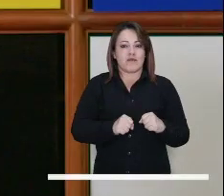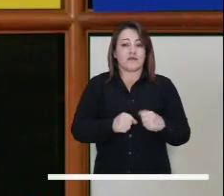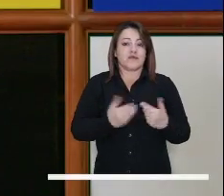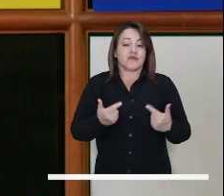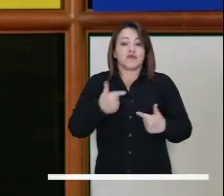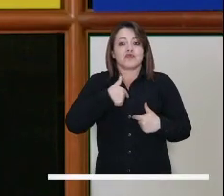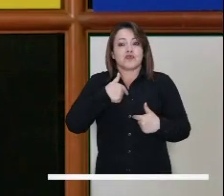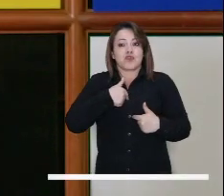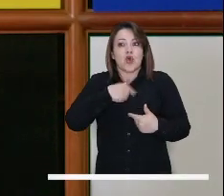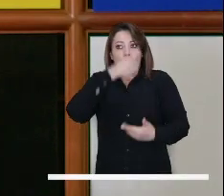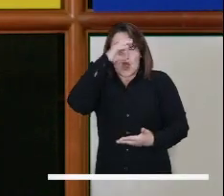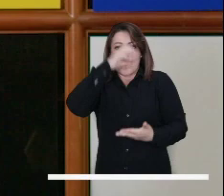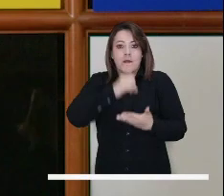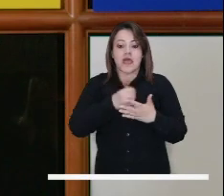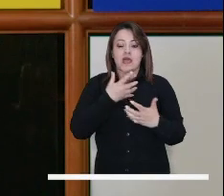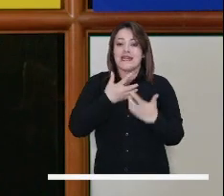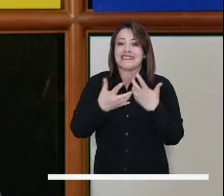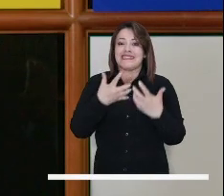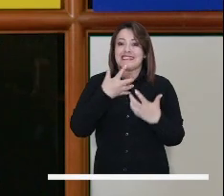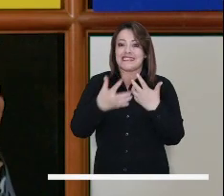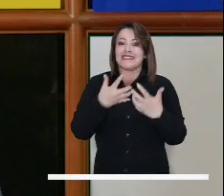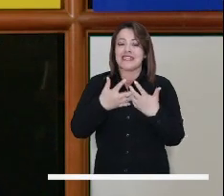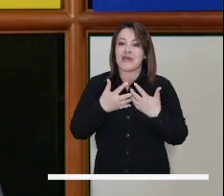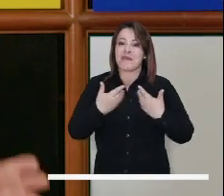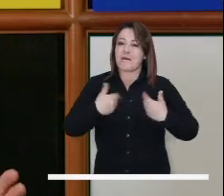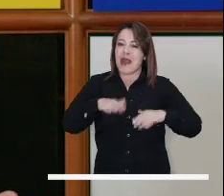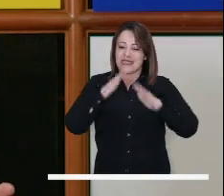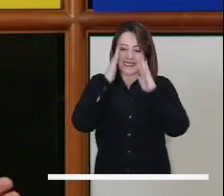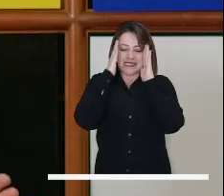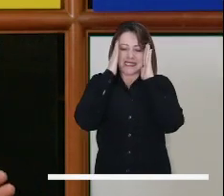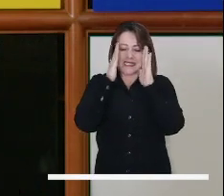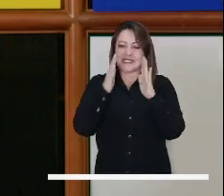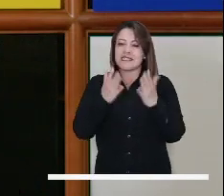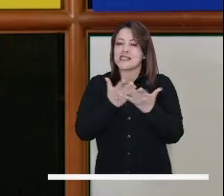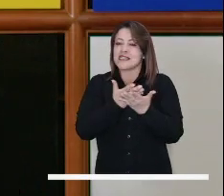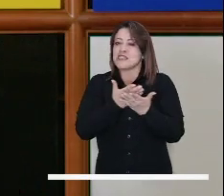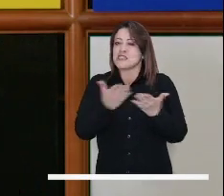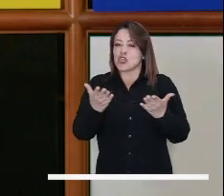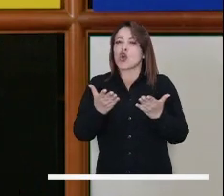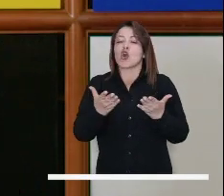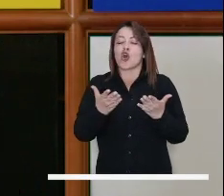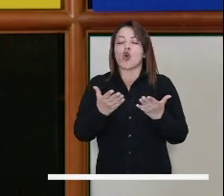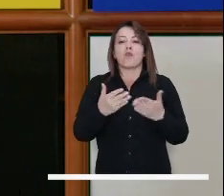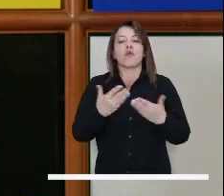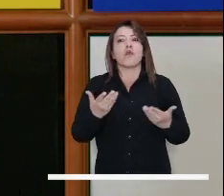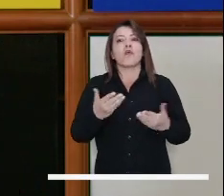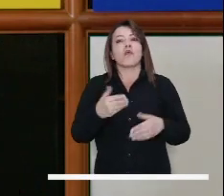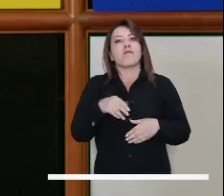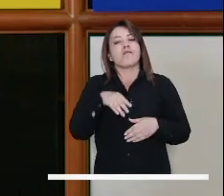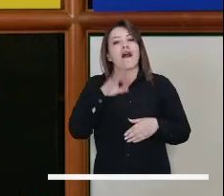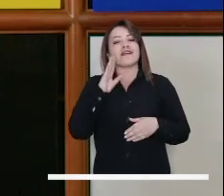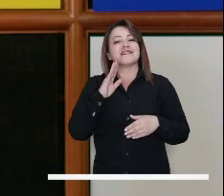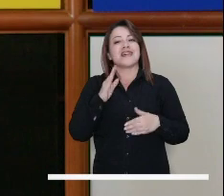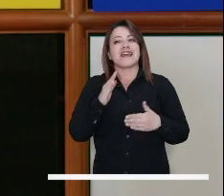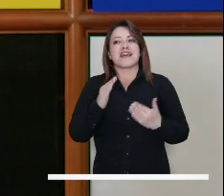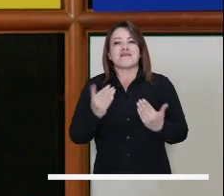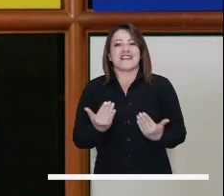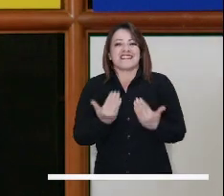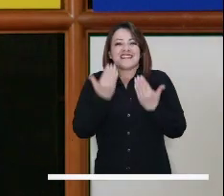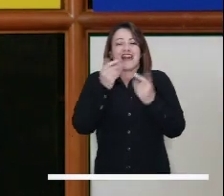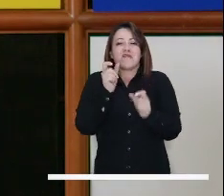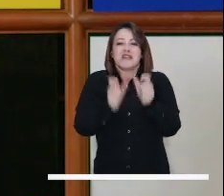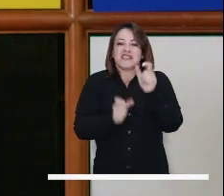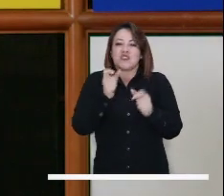Entonces, para mí, un sistema que parta de eso, que parta de una concepción de el